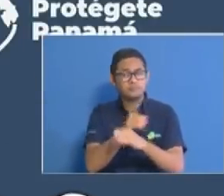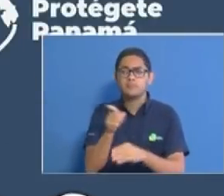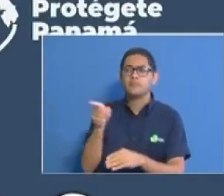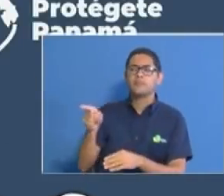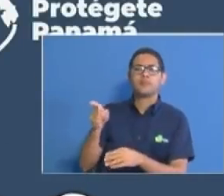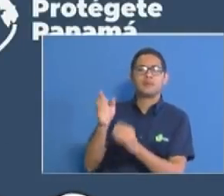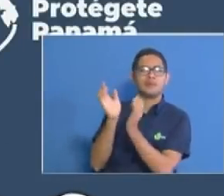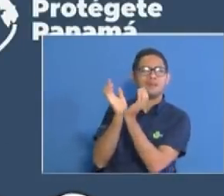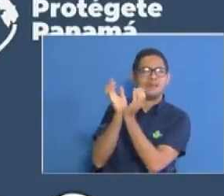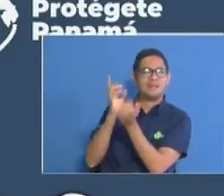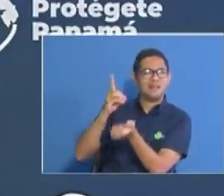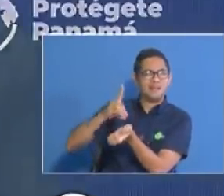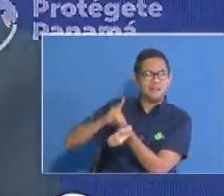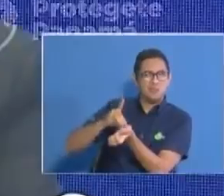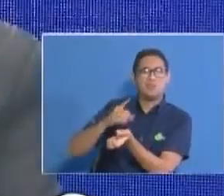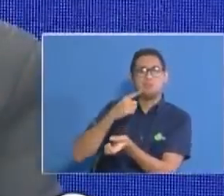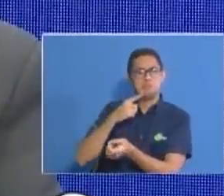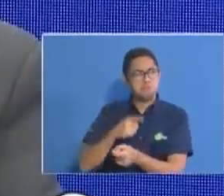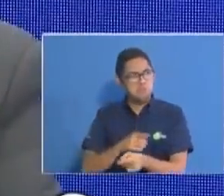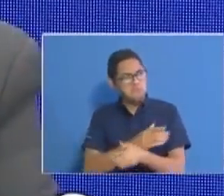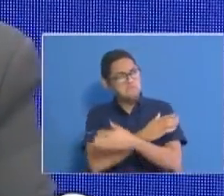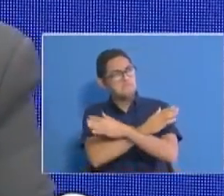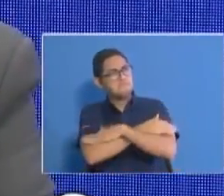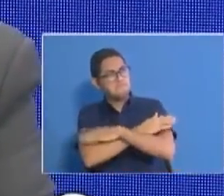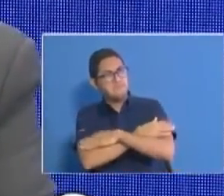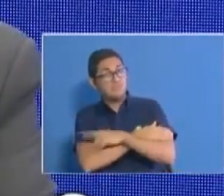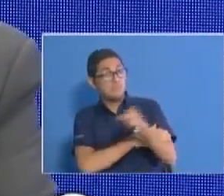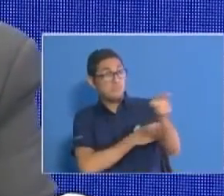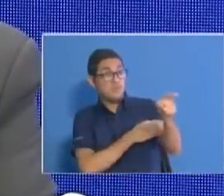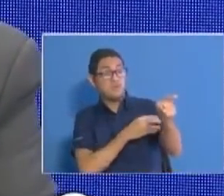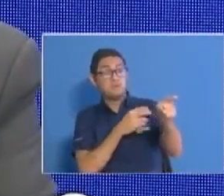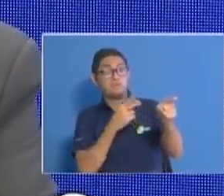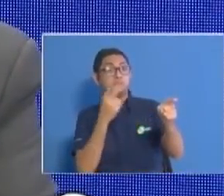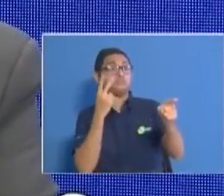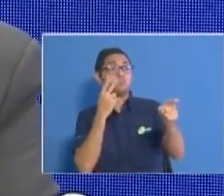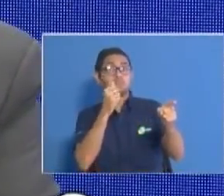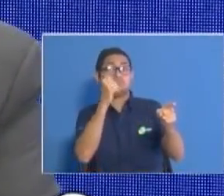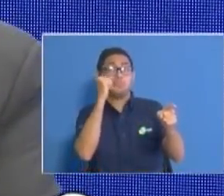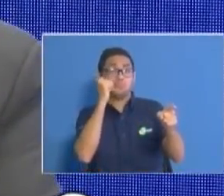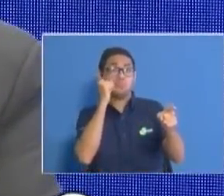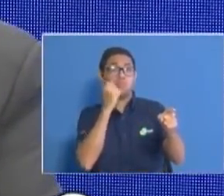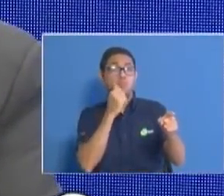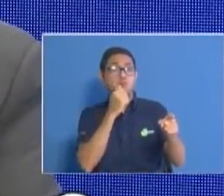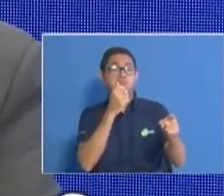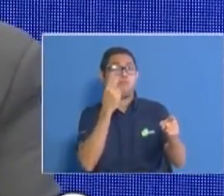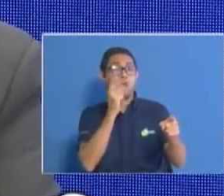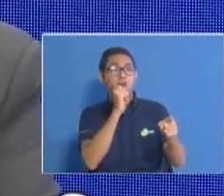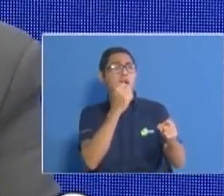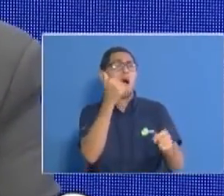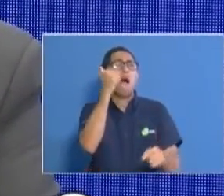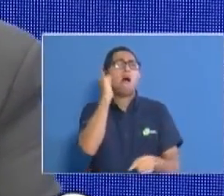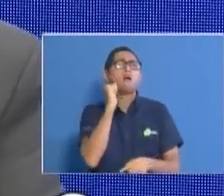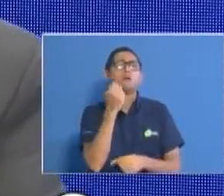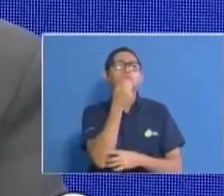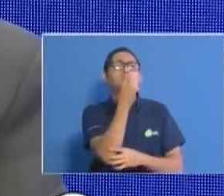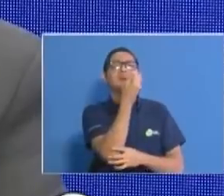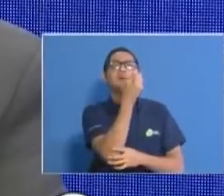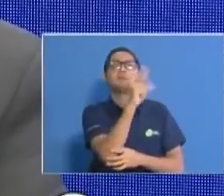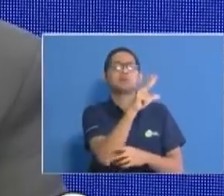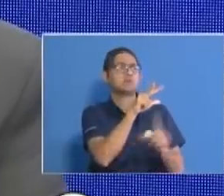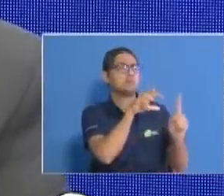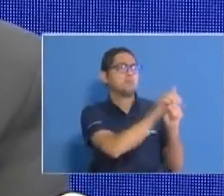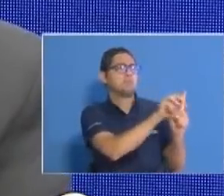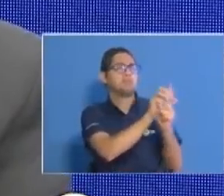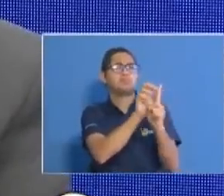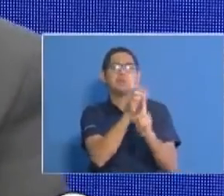Lava felicito a la provincia de Veraguas también porque ayer solamente hubieron 13 retenciones en esa